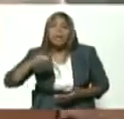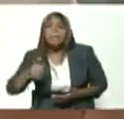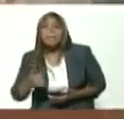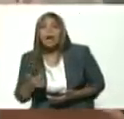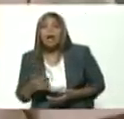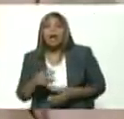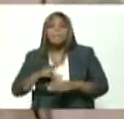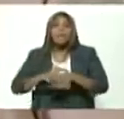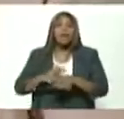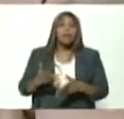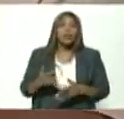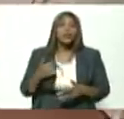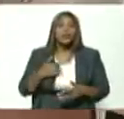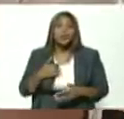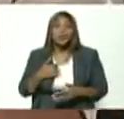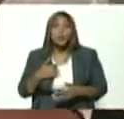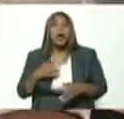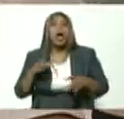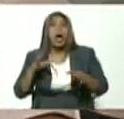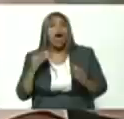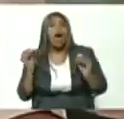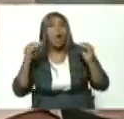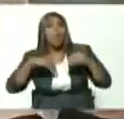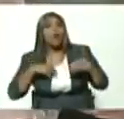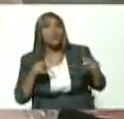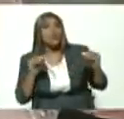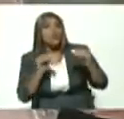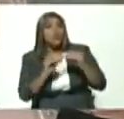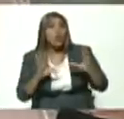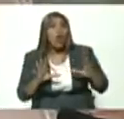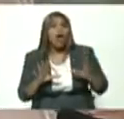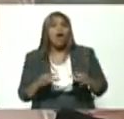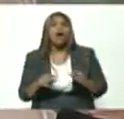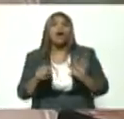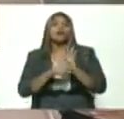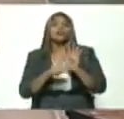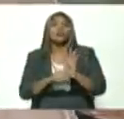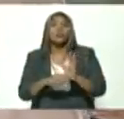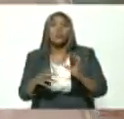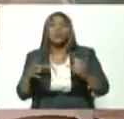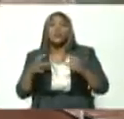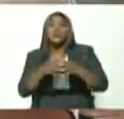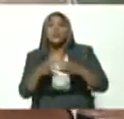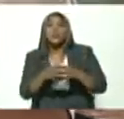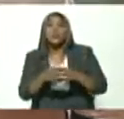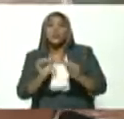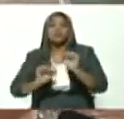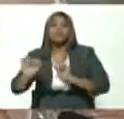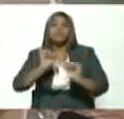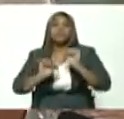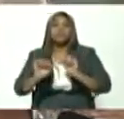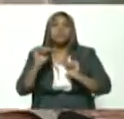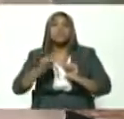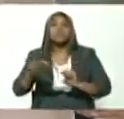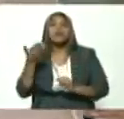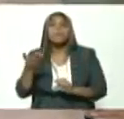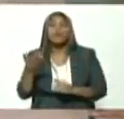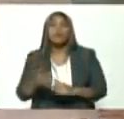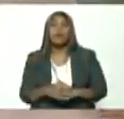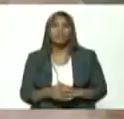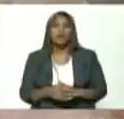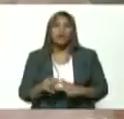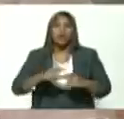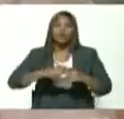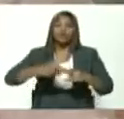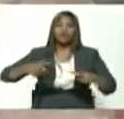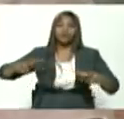apoyo el punto donde hay que incluir los cuerpos combatientes son muy necesarios hay que expandir la